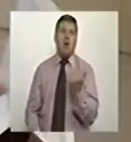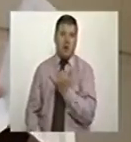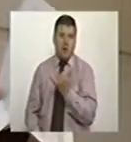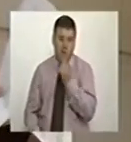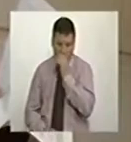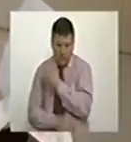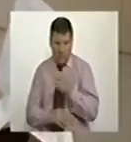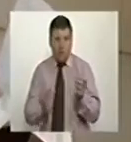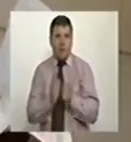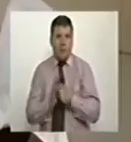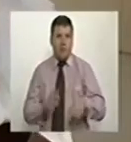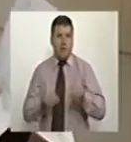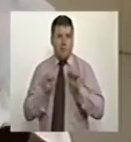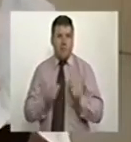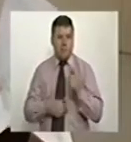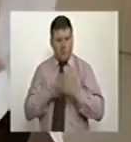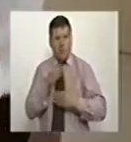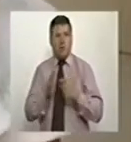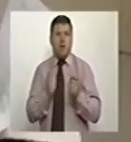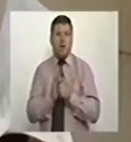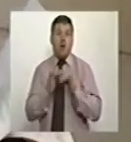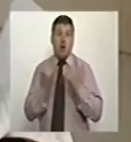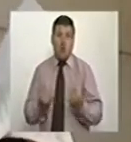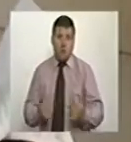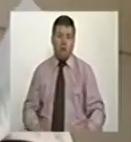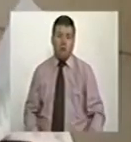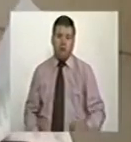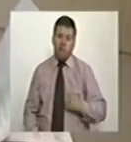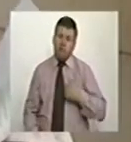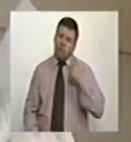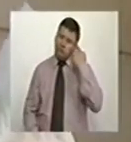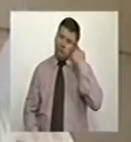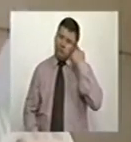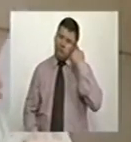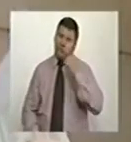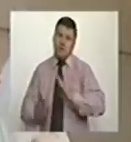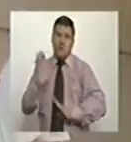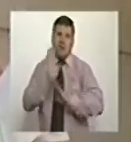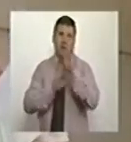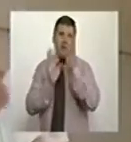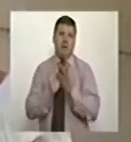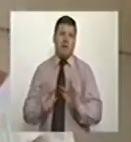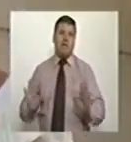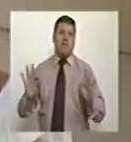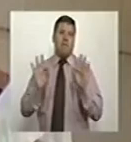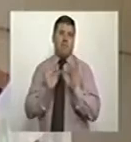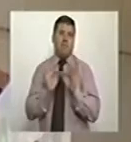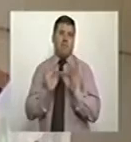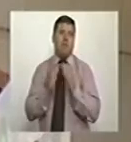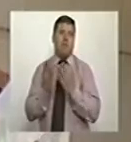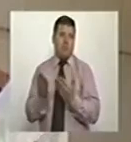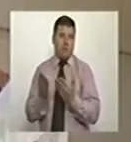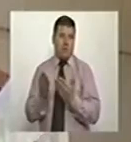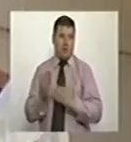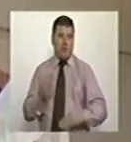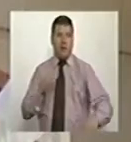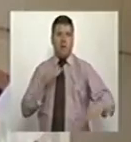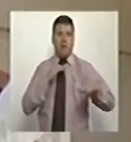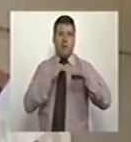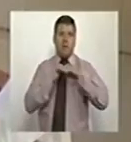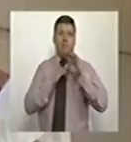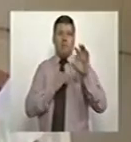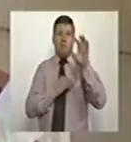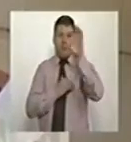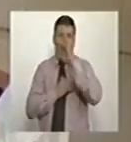primera infancia y que no hace falta avanzar. Hoy, yo pienso que estamos frente a un desafío importante para comernos a nivel de estos